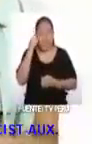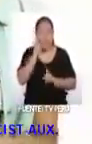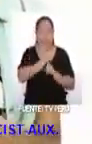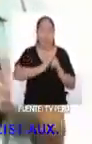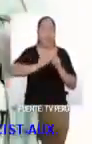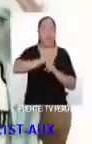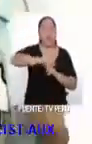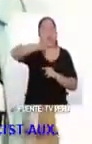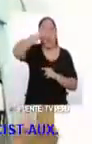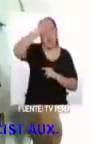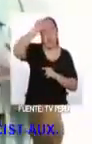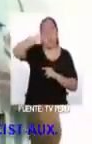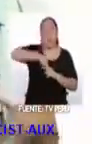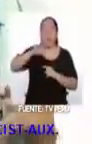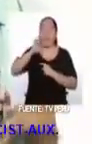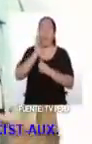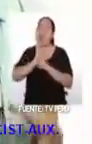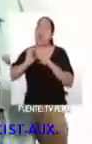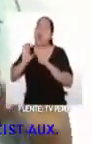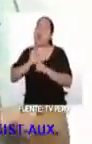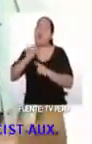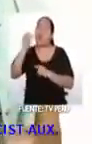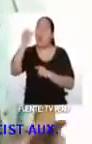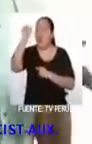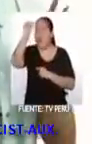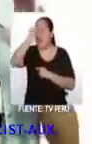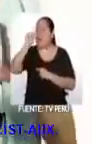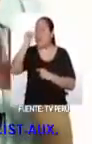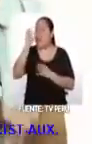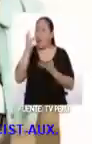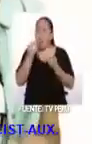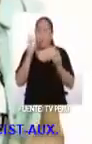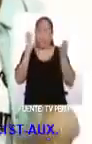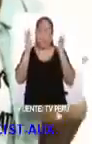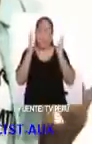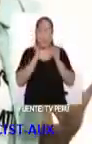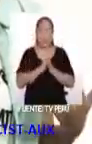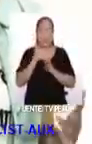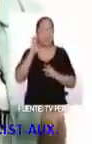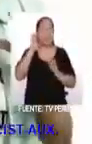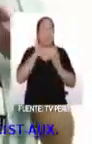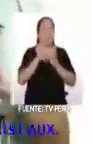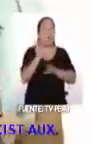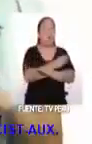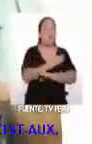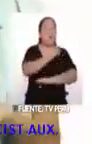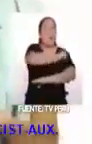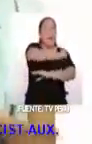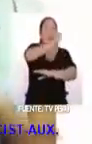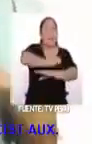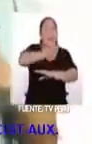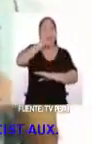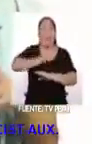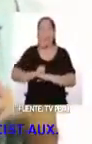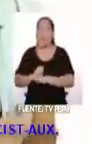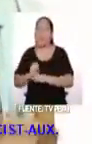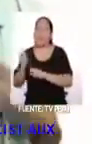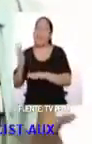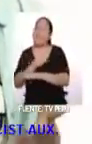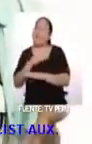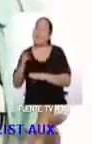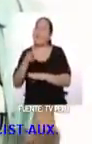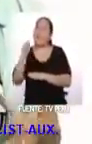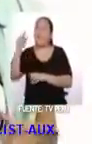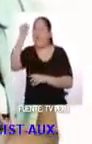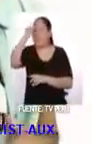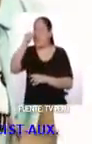y la asiática manejan un montón de similitudes? Por ejemplo, la música andina y la música asiática se componen de una escala pentatónica.